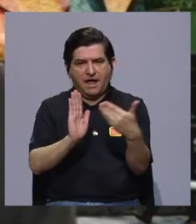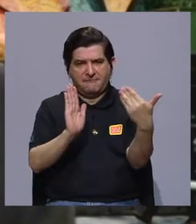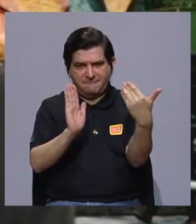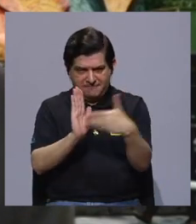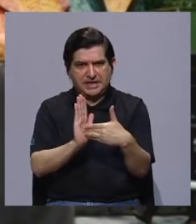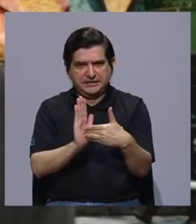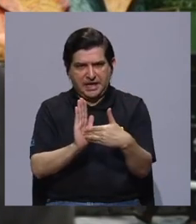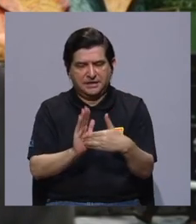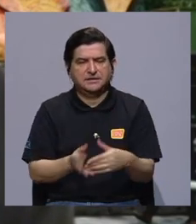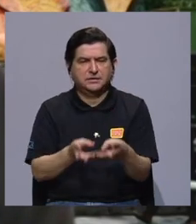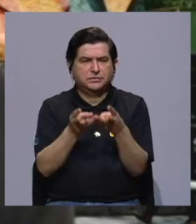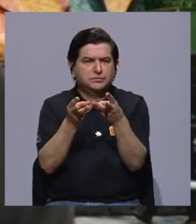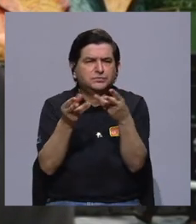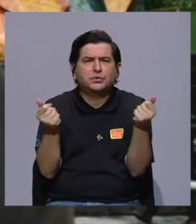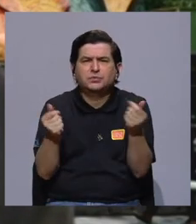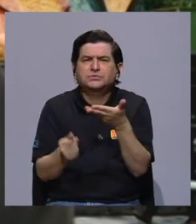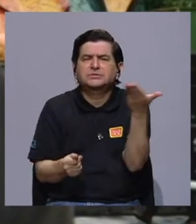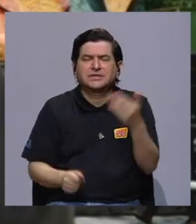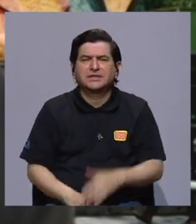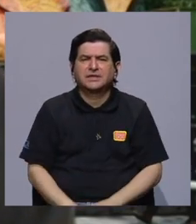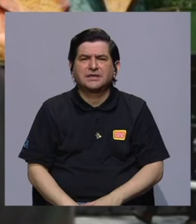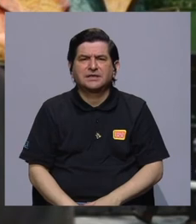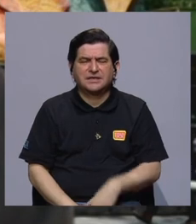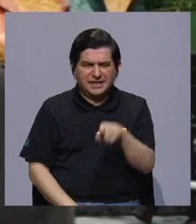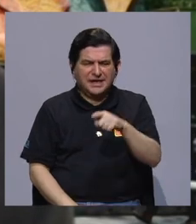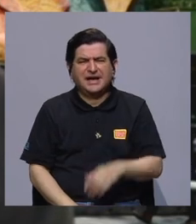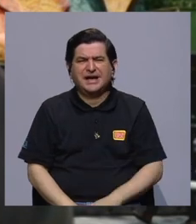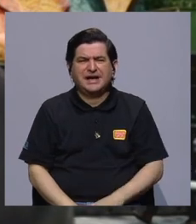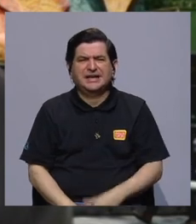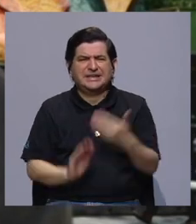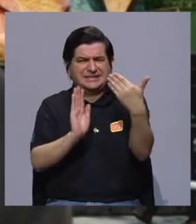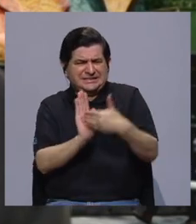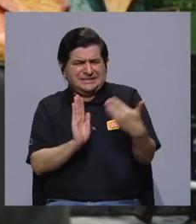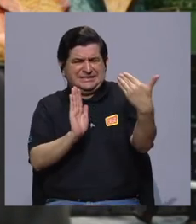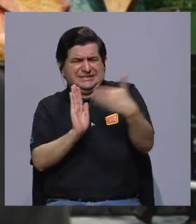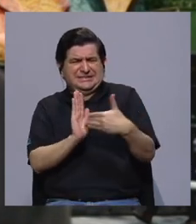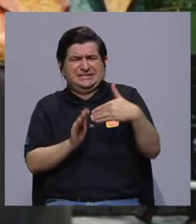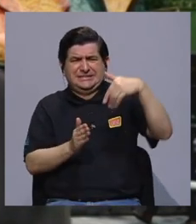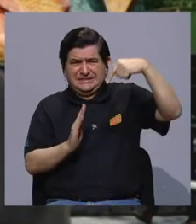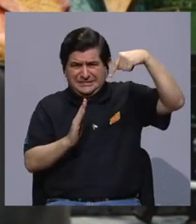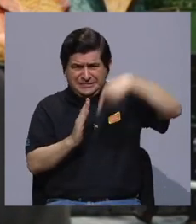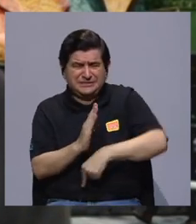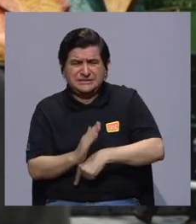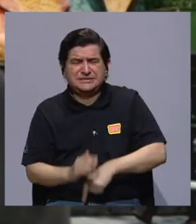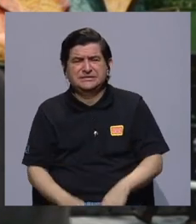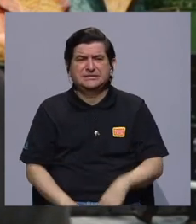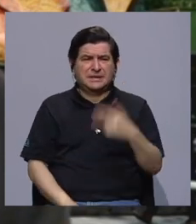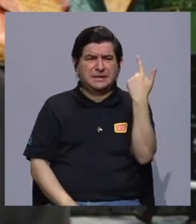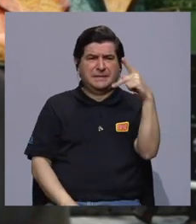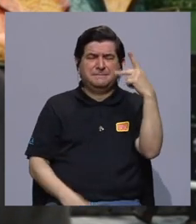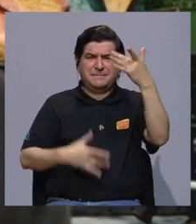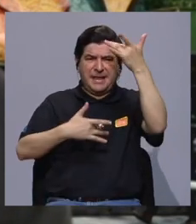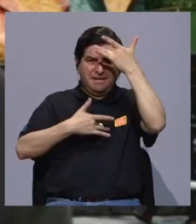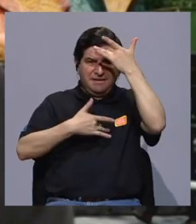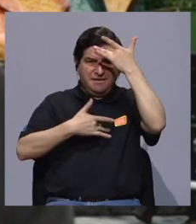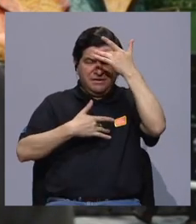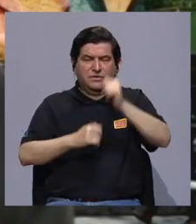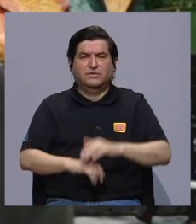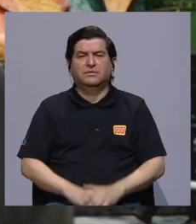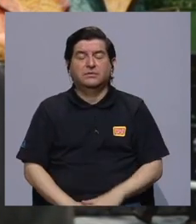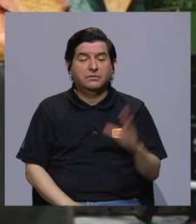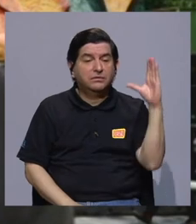definitivamente afectan y van a generar un ensañamiento más fuerte en este caso de la amenaza, que es la enfermedad,